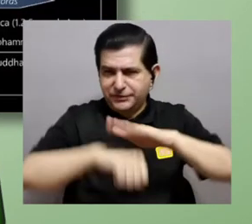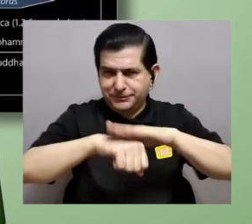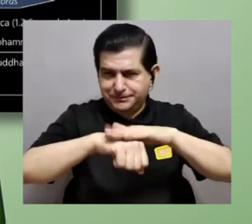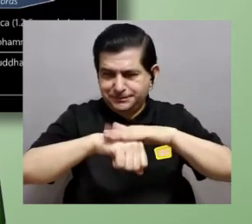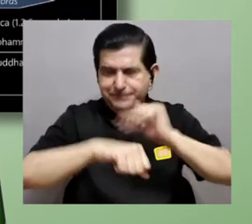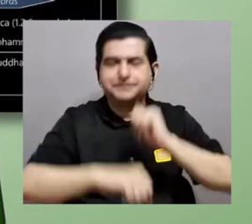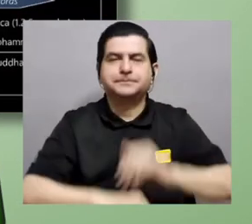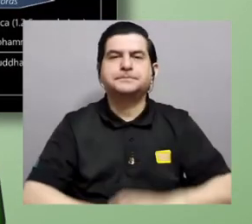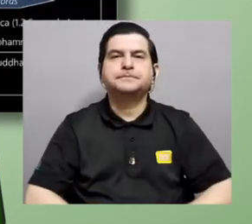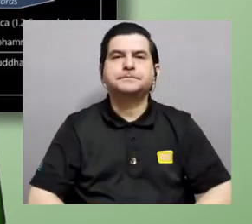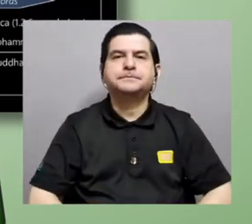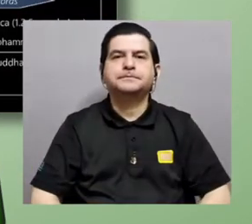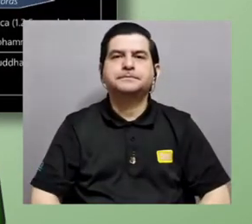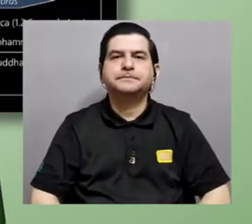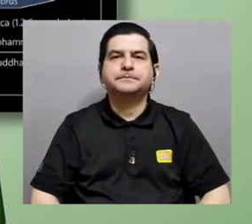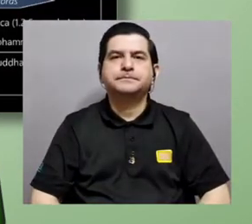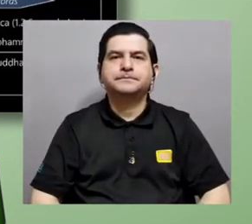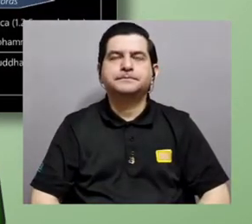disculpen un momento.